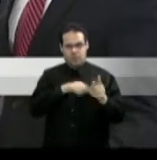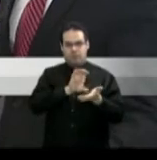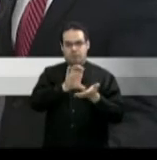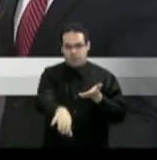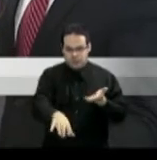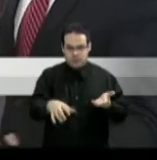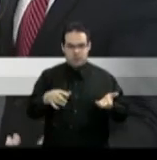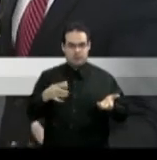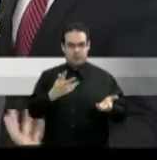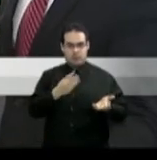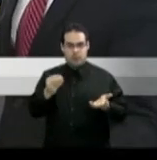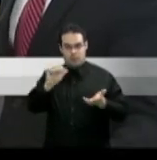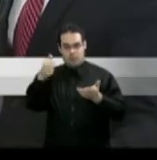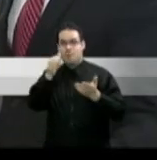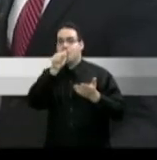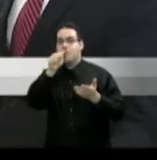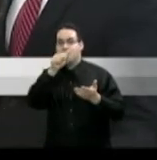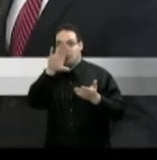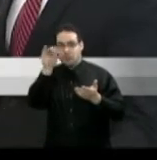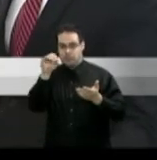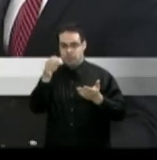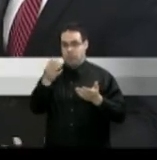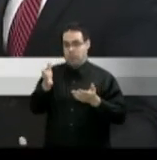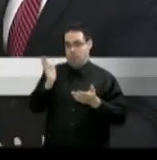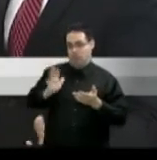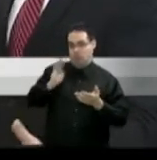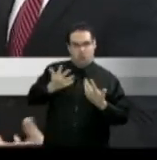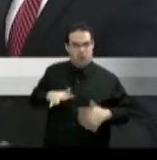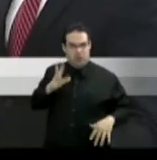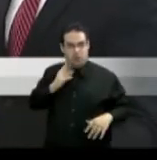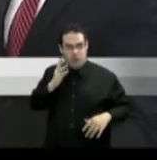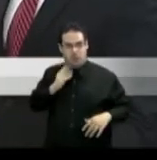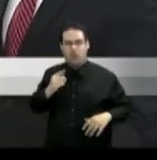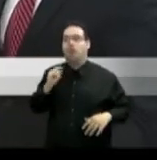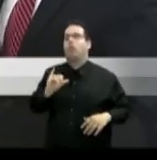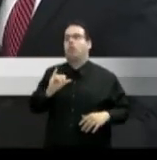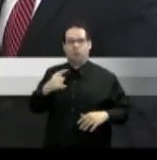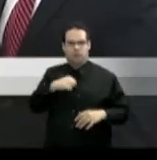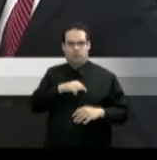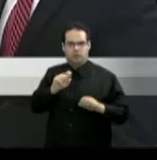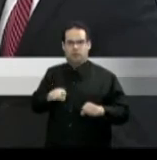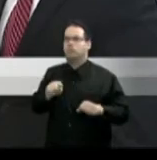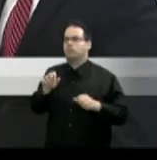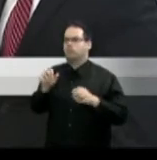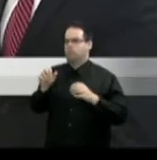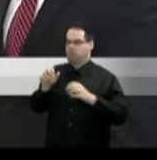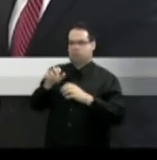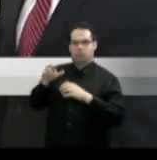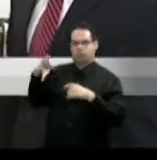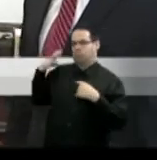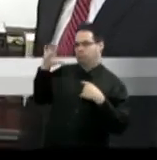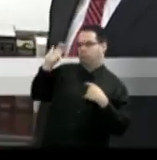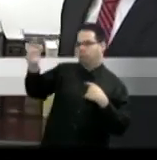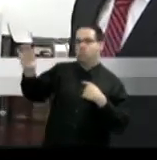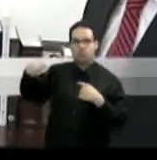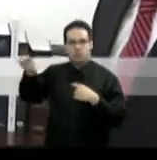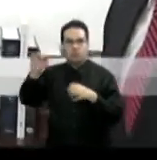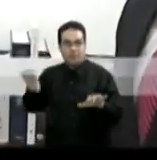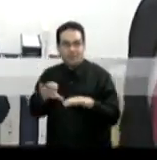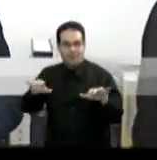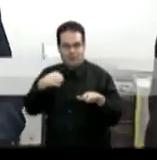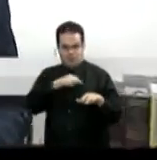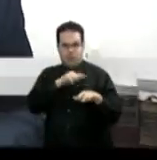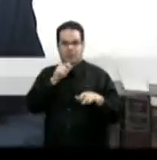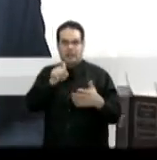contratistas privados que han participado de esto antes no para que no haya que aprender y hacerlo desde cero todo gracias el senador por estar con nosotros para